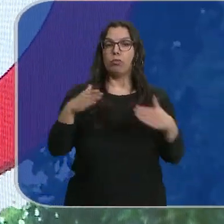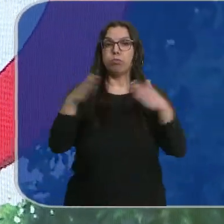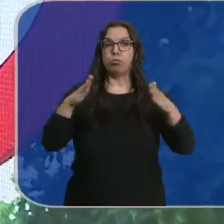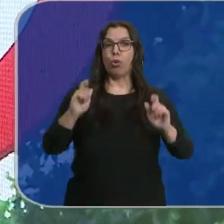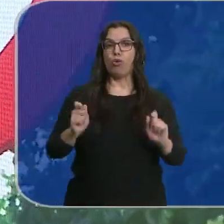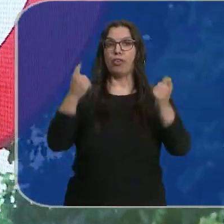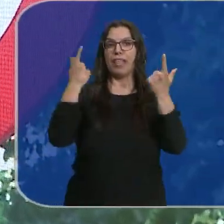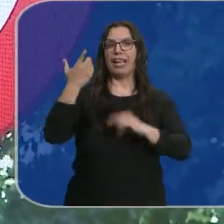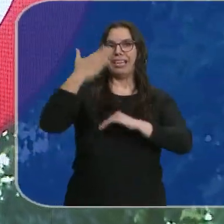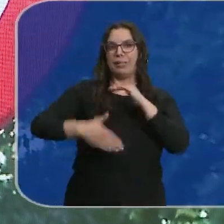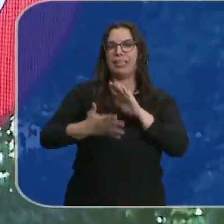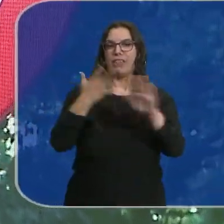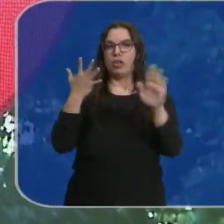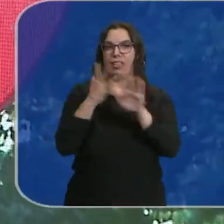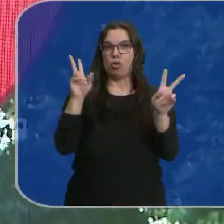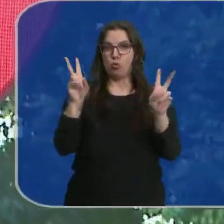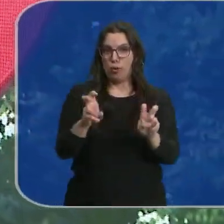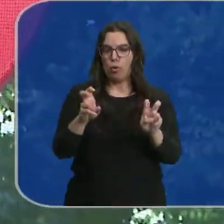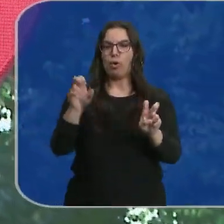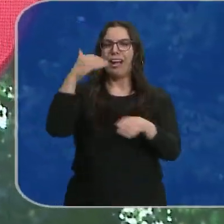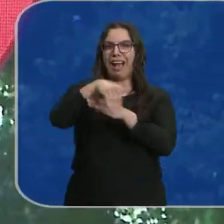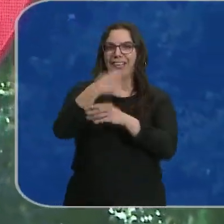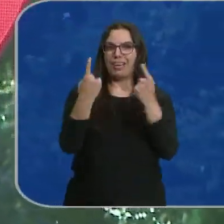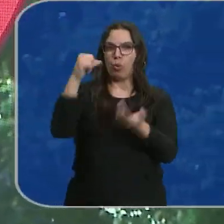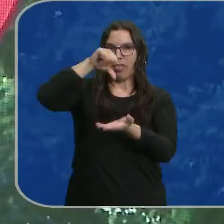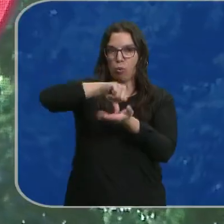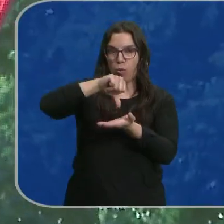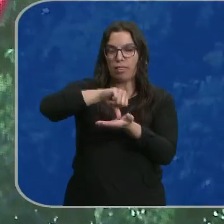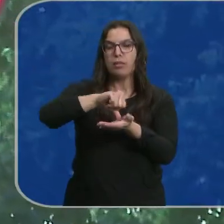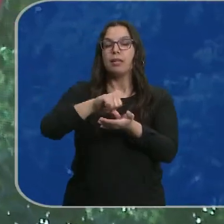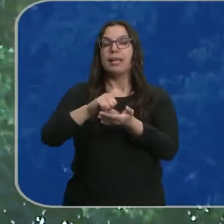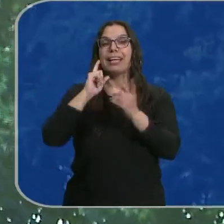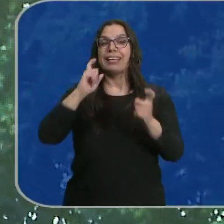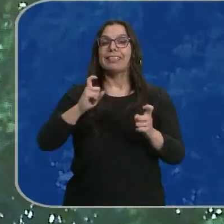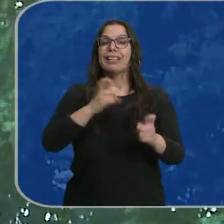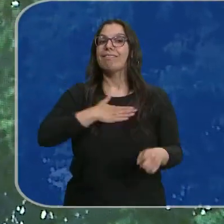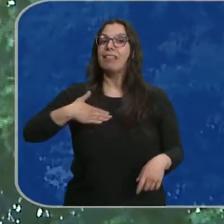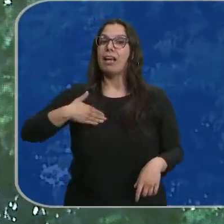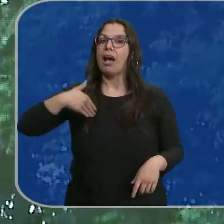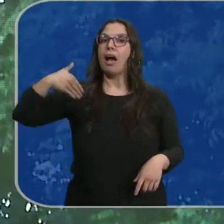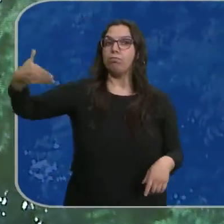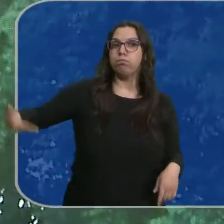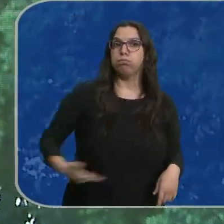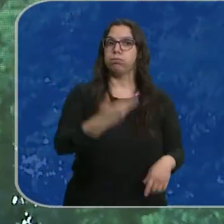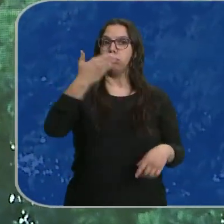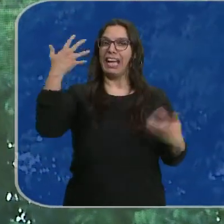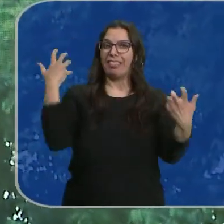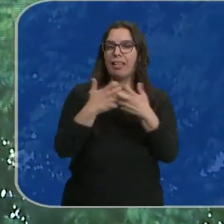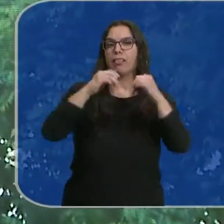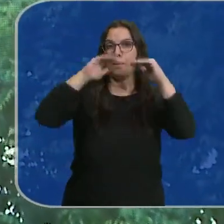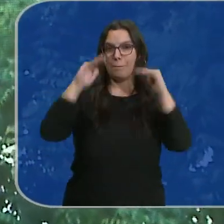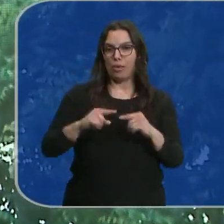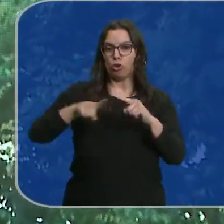estableció un nuevo límite de velocidad en algunas vías urbanas. La intención era reducir la cifra de accidentes, sobre todo el número de atropellos